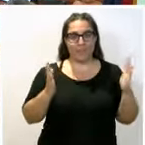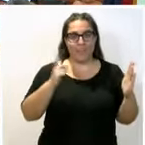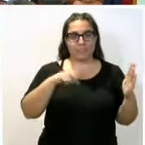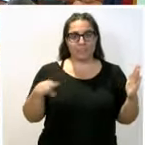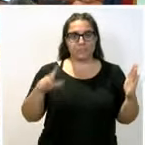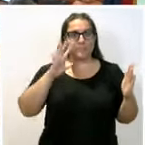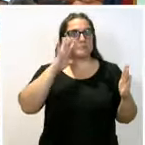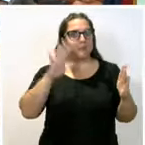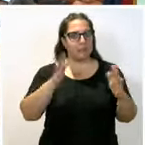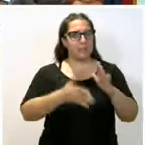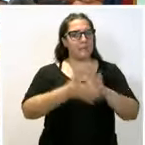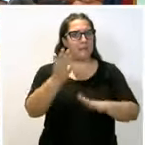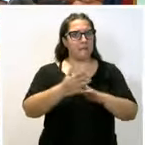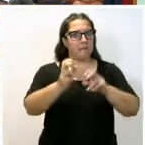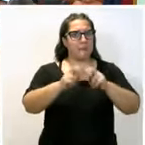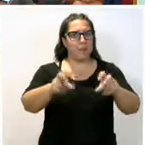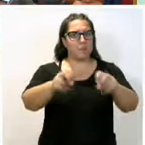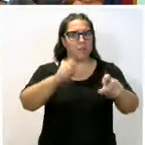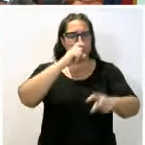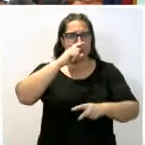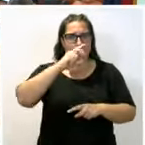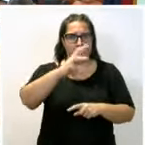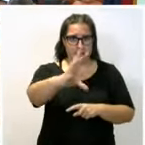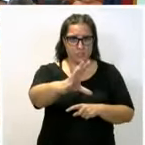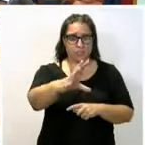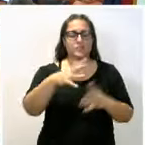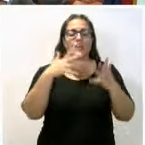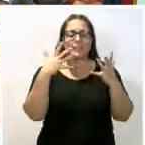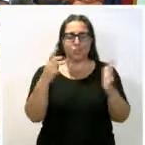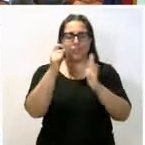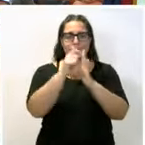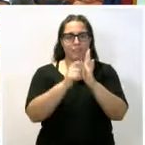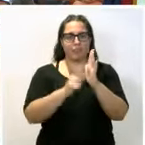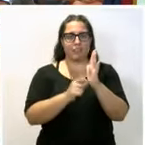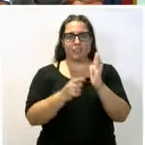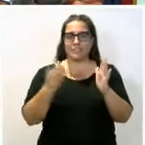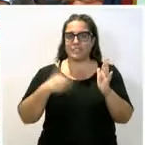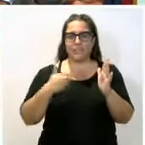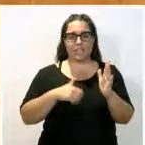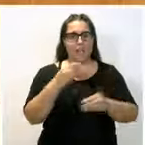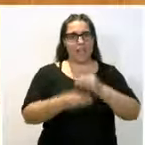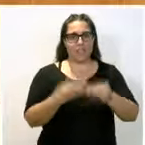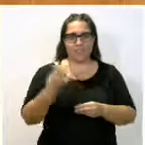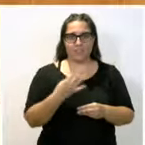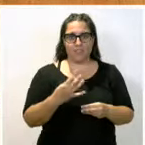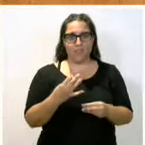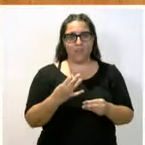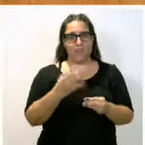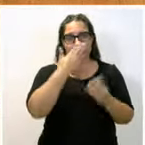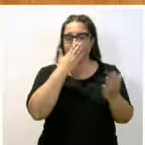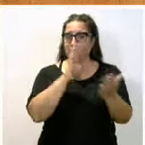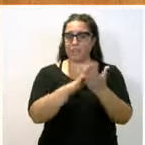ser el más fresco de los próximos años. Bueno, pues hay que tomar medidas y, cómo no, abordar un debate en profundidad que